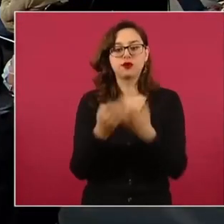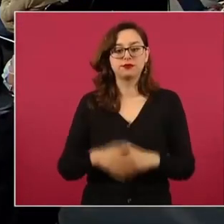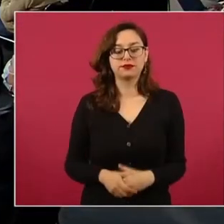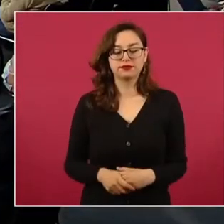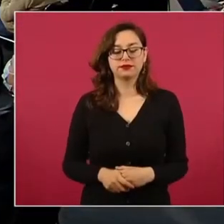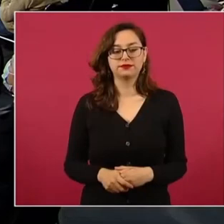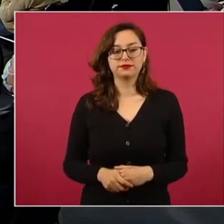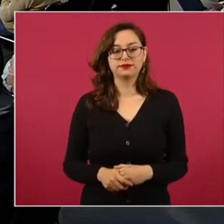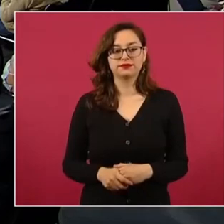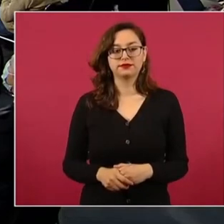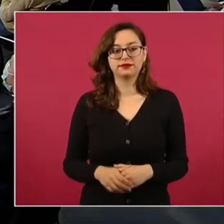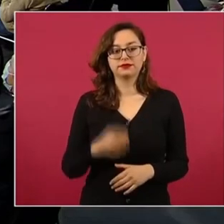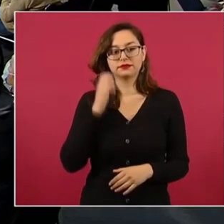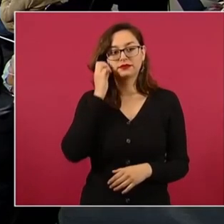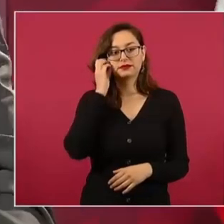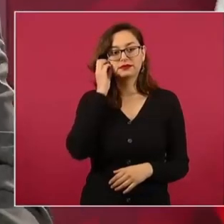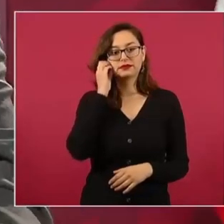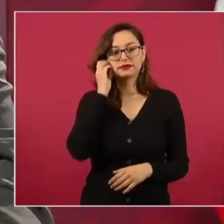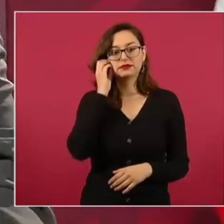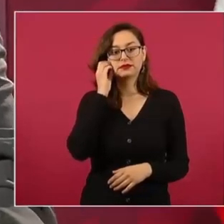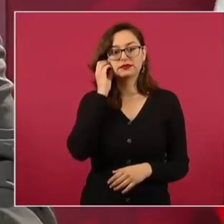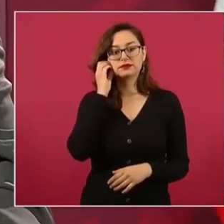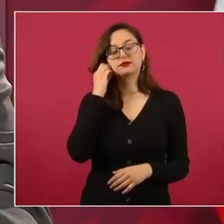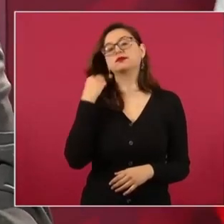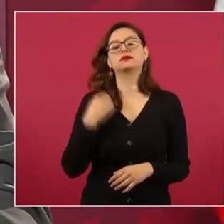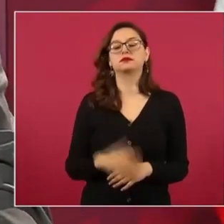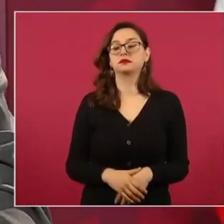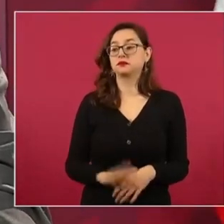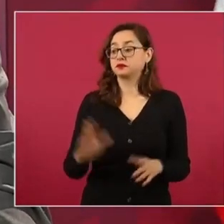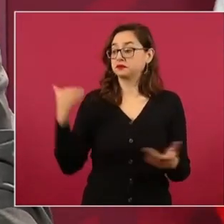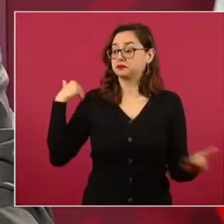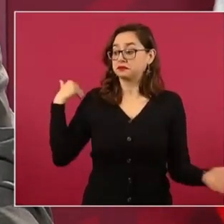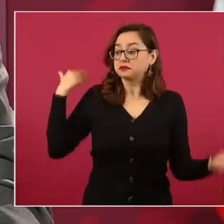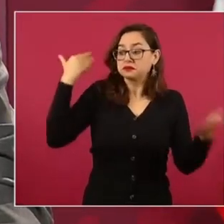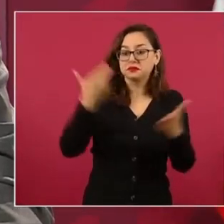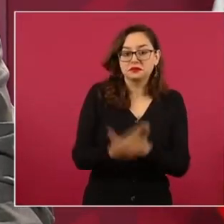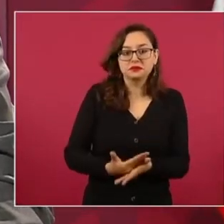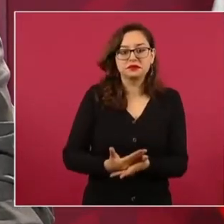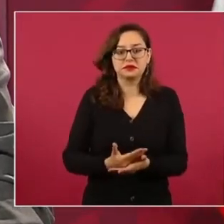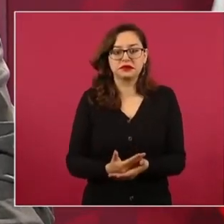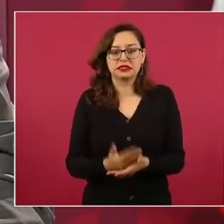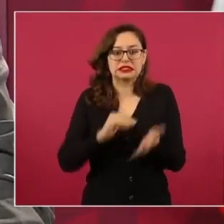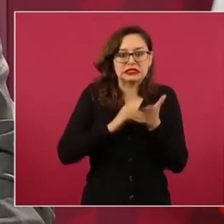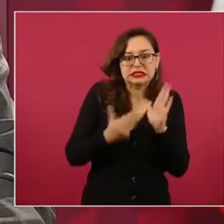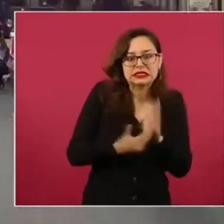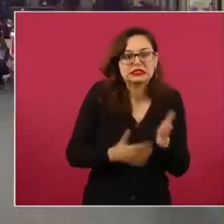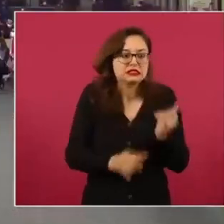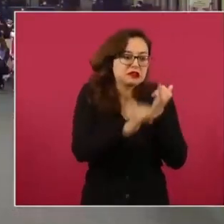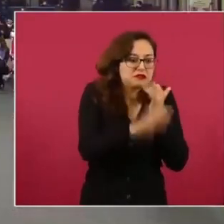cometido últimamente, no les han alcanzado, no les han servido.